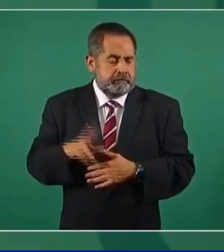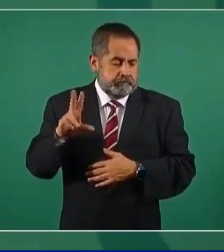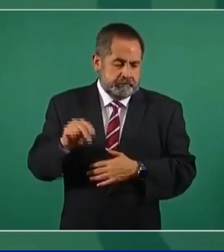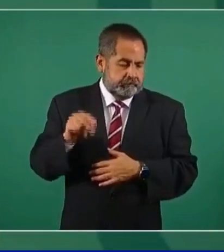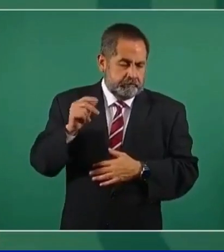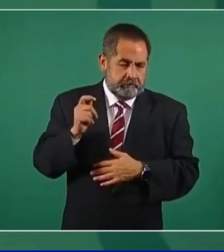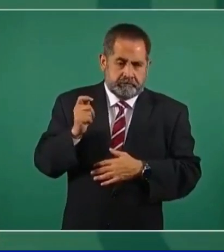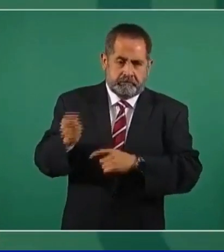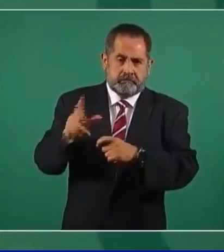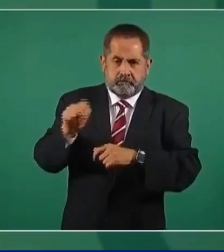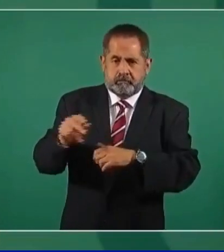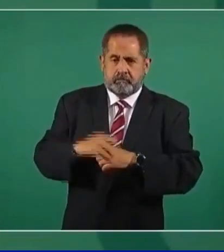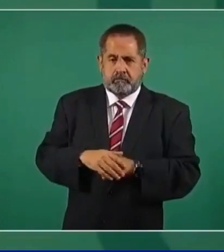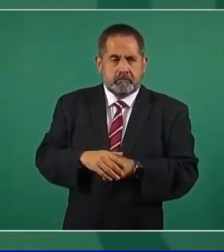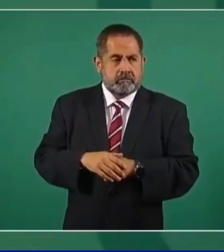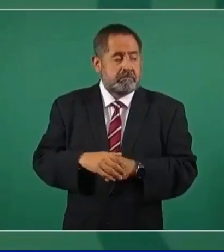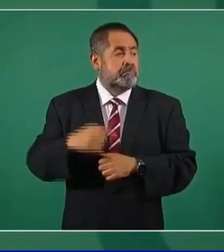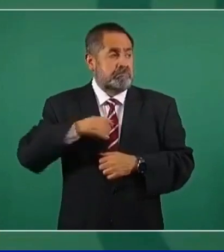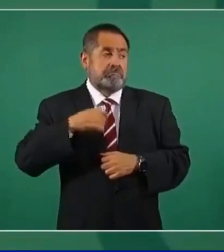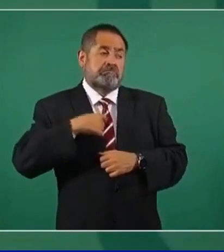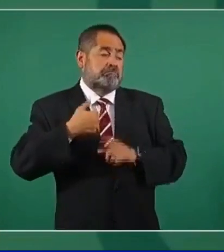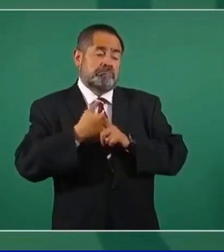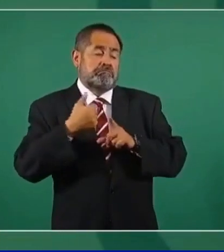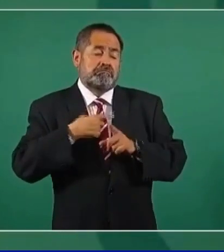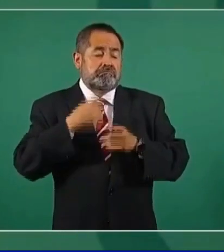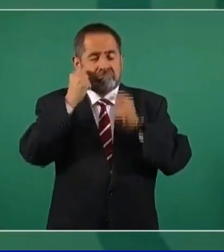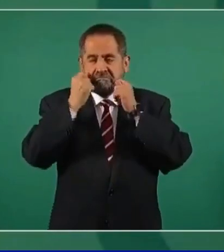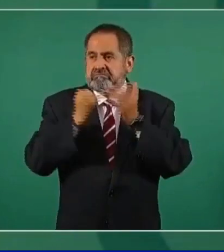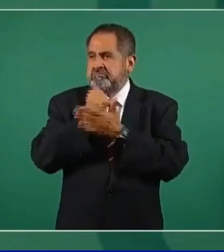y a cometer ilícitos, eso no.